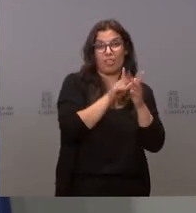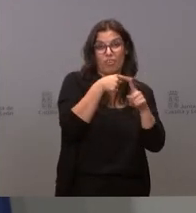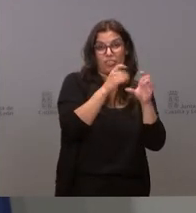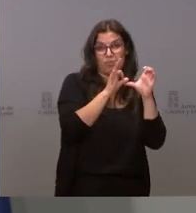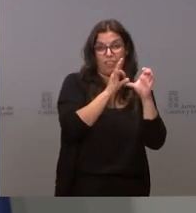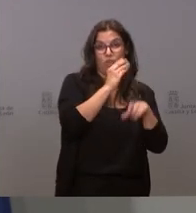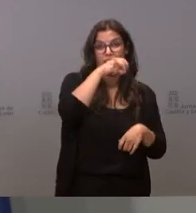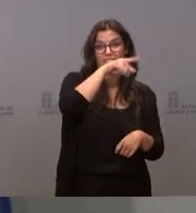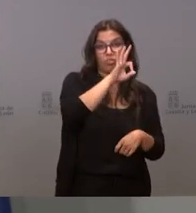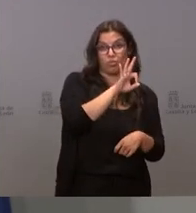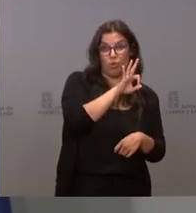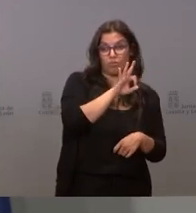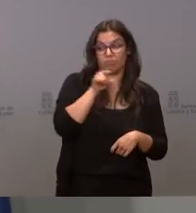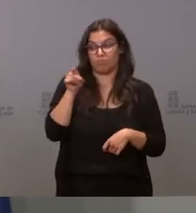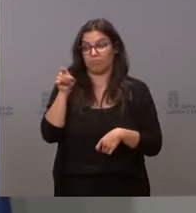o menos